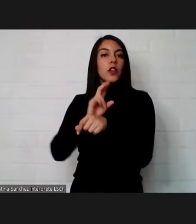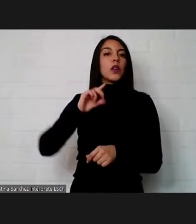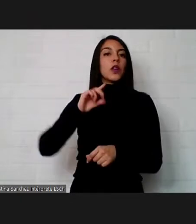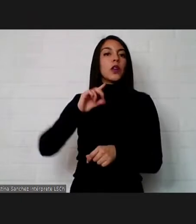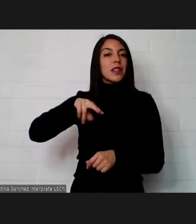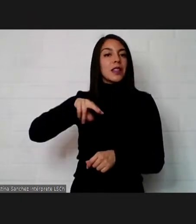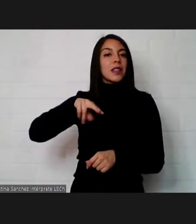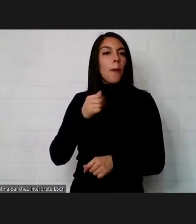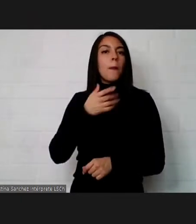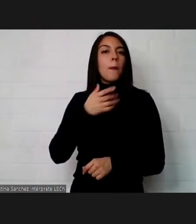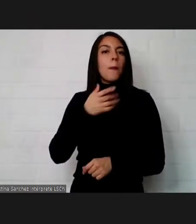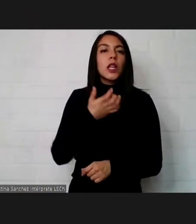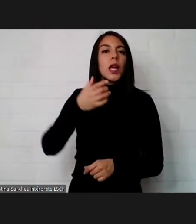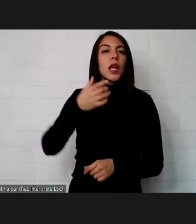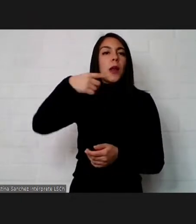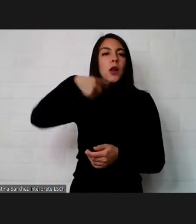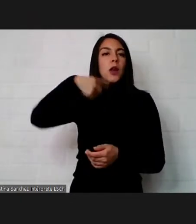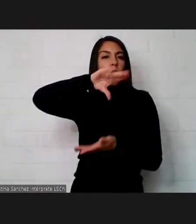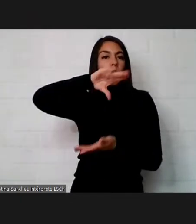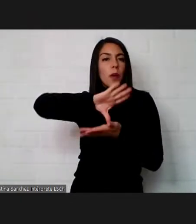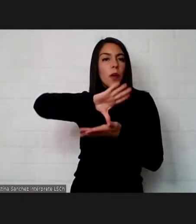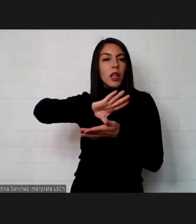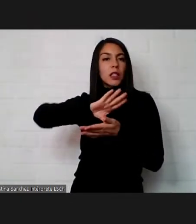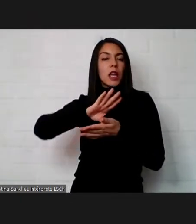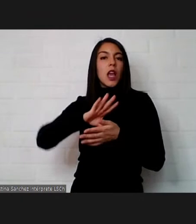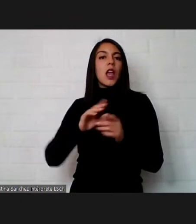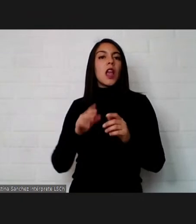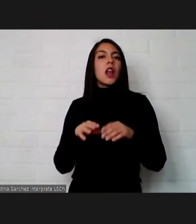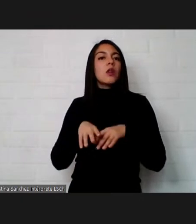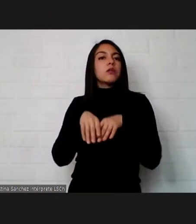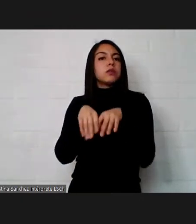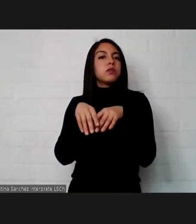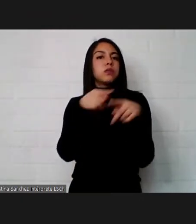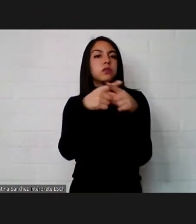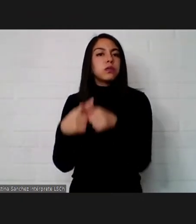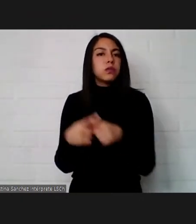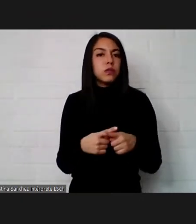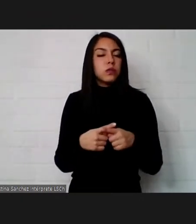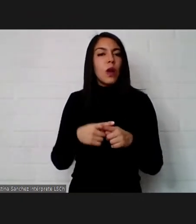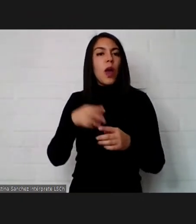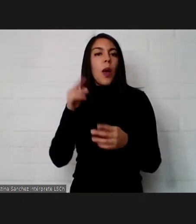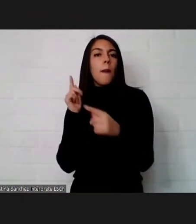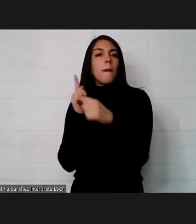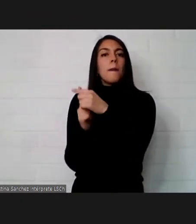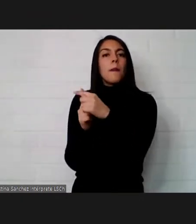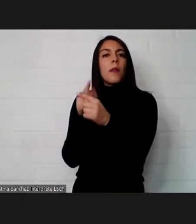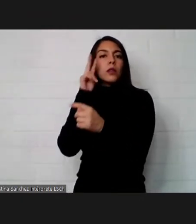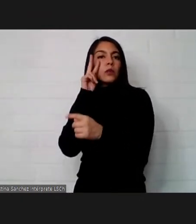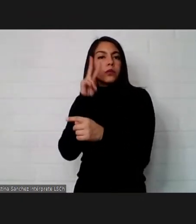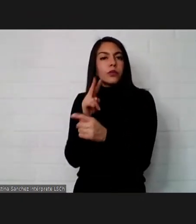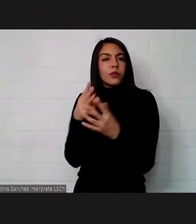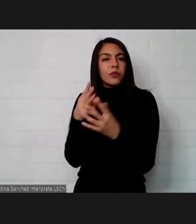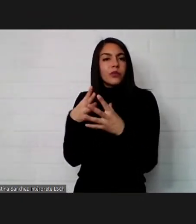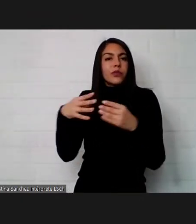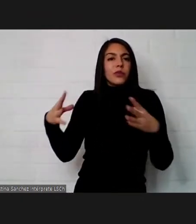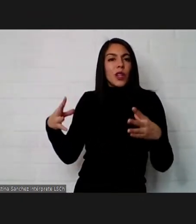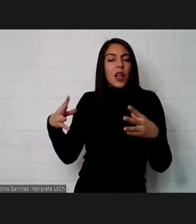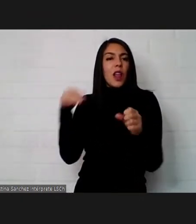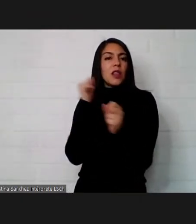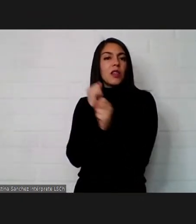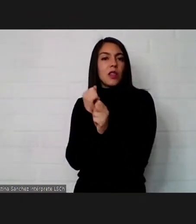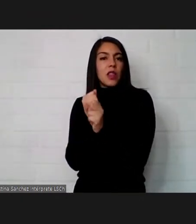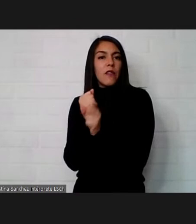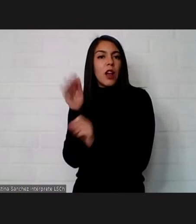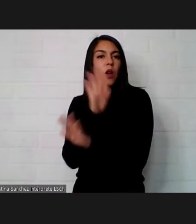¿por qué en nuestro país en las protestas sociales se ve más visible y contundente la tarea de salvaguardar los